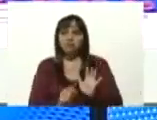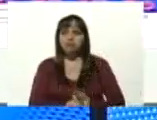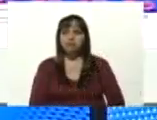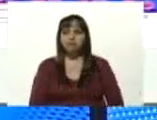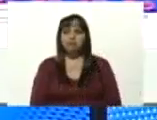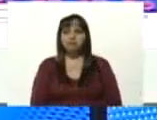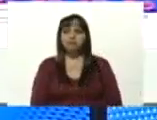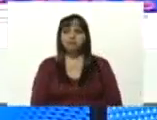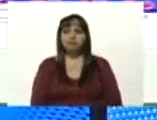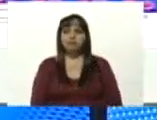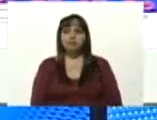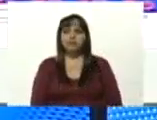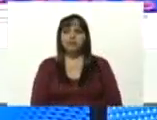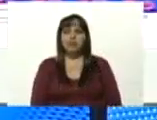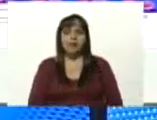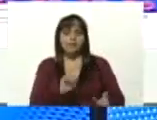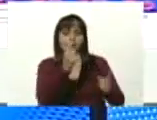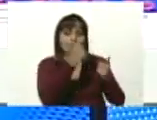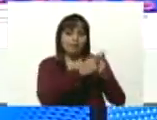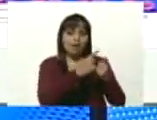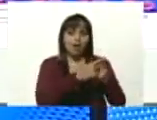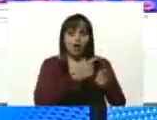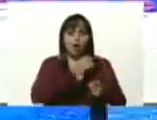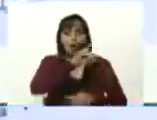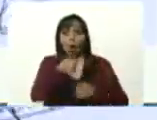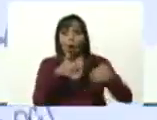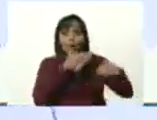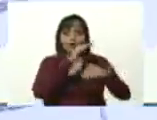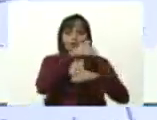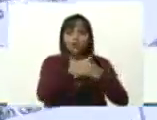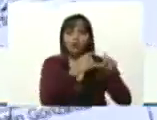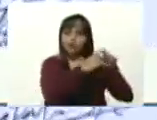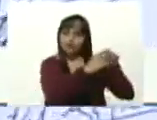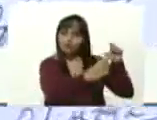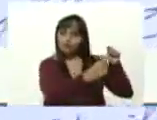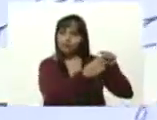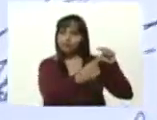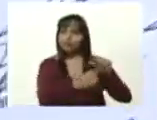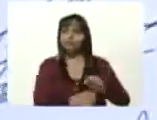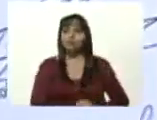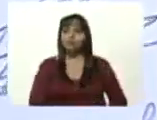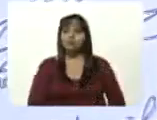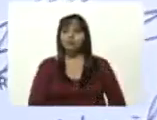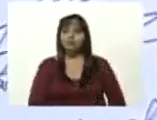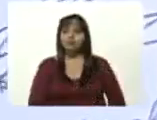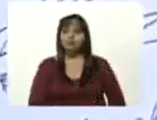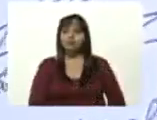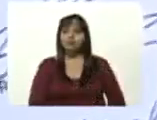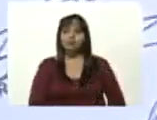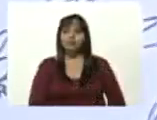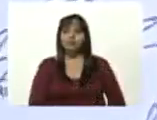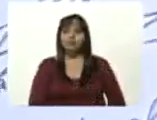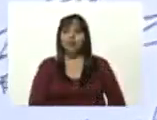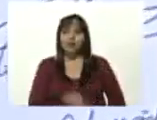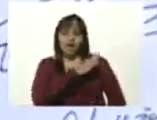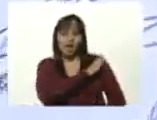la primera firma Jorge Rodríguez Gómez jefe de la delegación del gobierno de